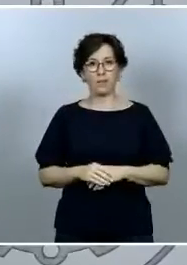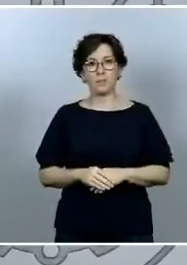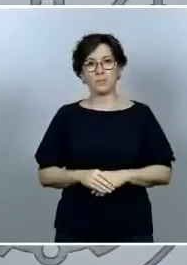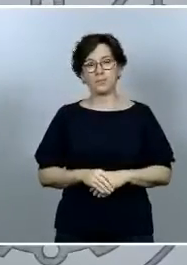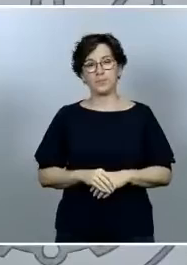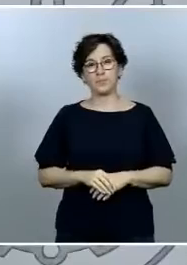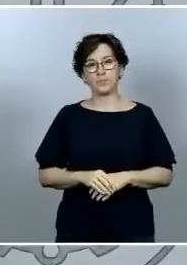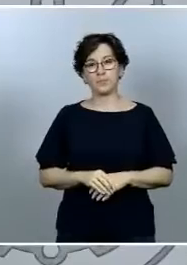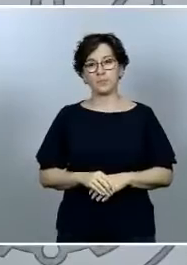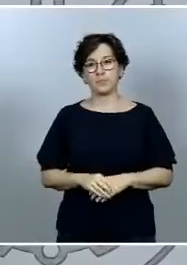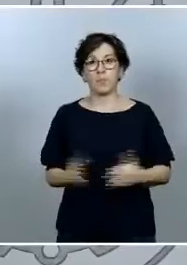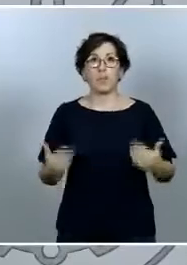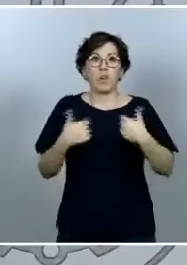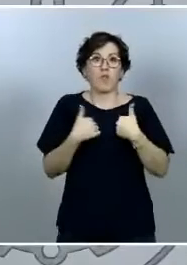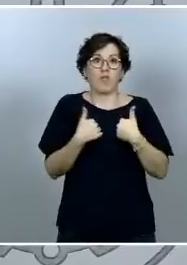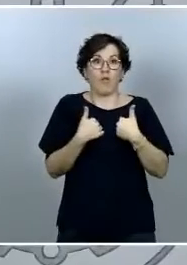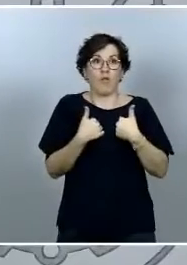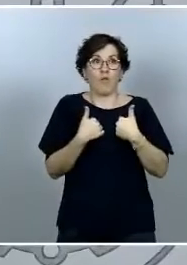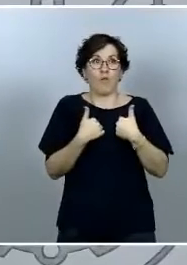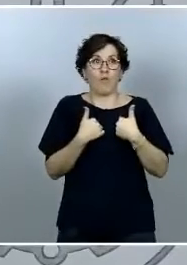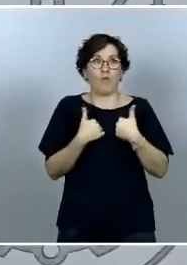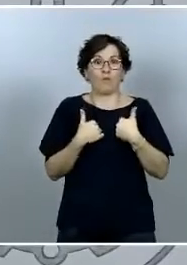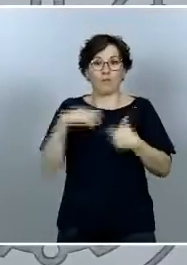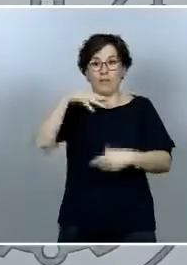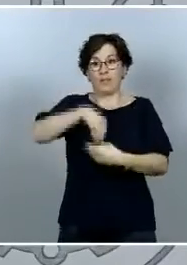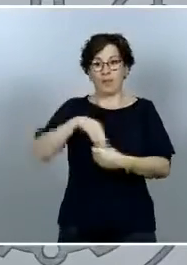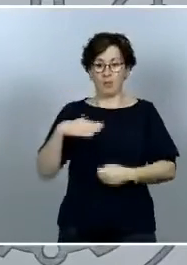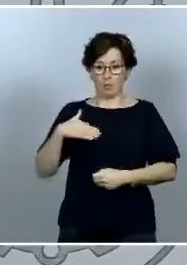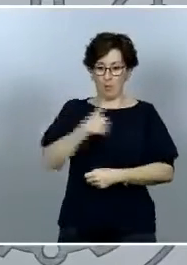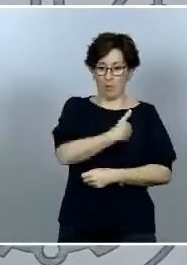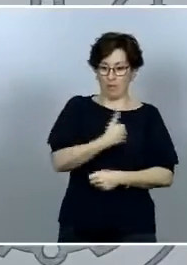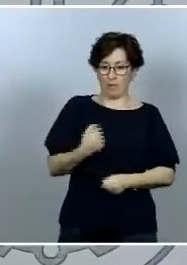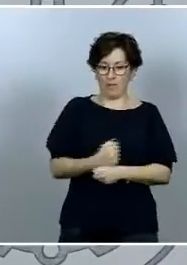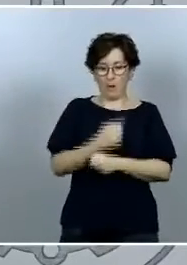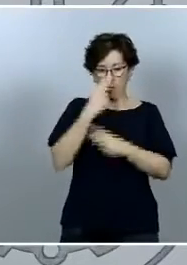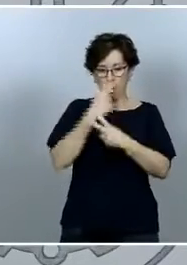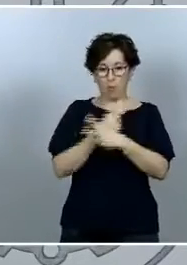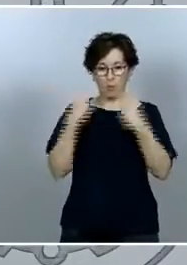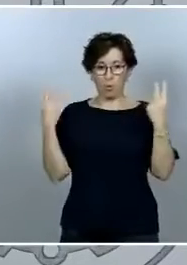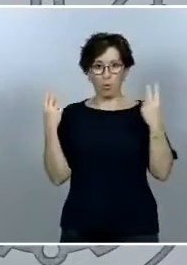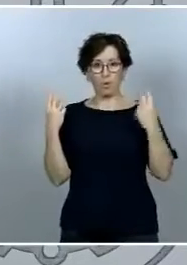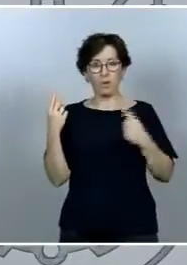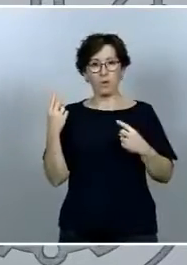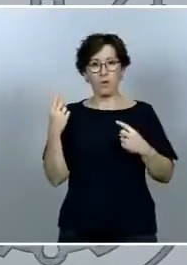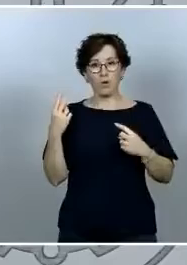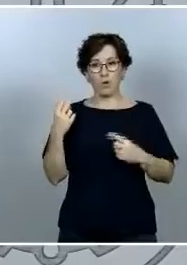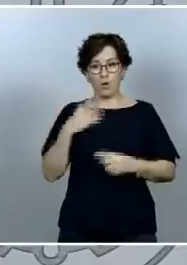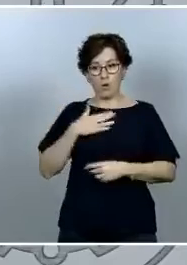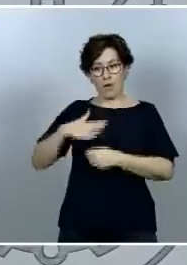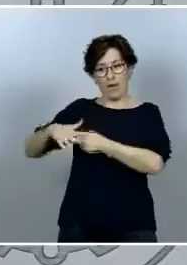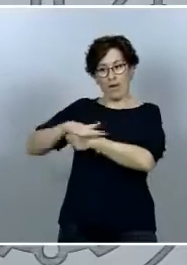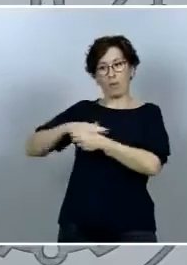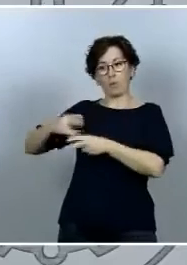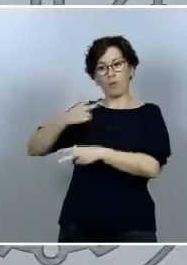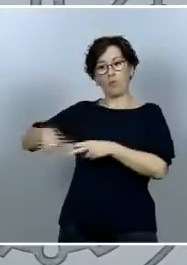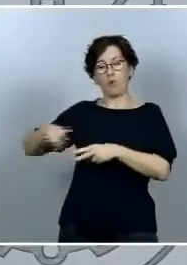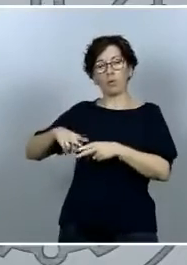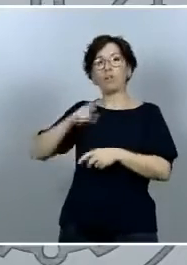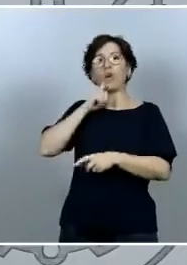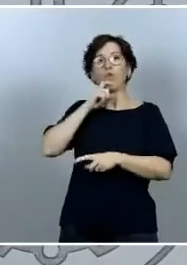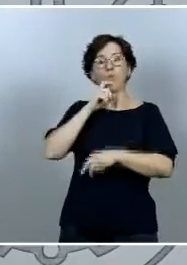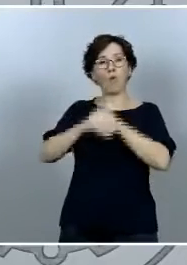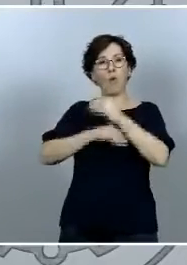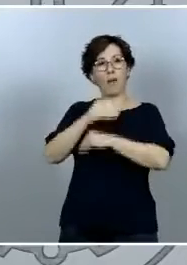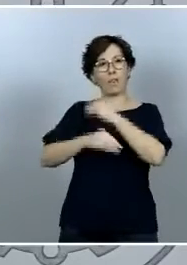de los servidores públicos decir cómo y de qué manera estamos contribuyendo desde la política también a dar ejemplo en esta materia